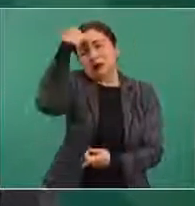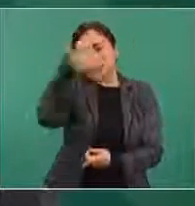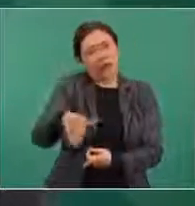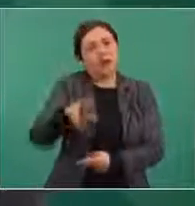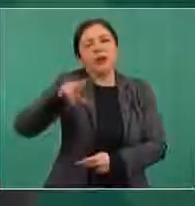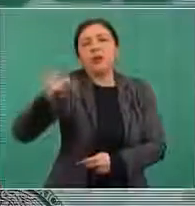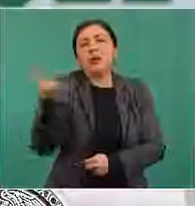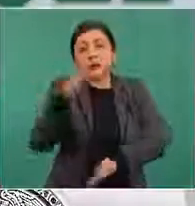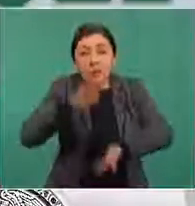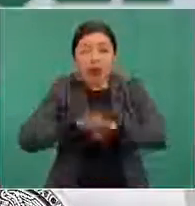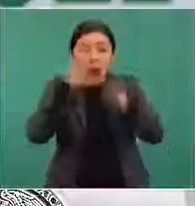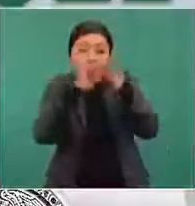requiere de explicación alguna.